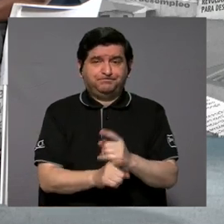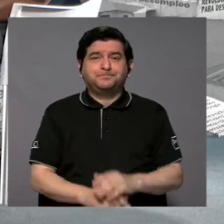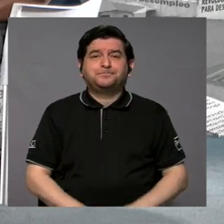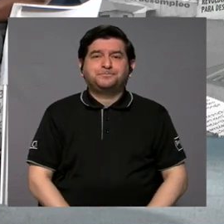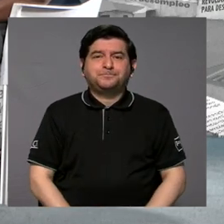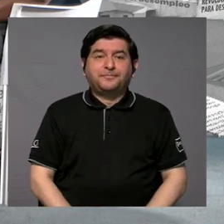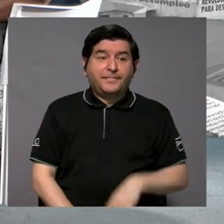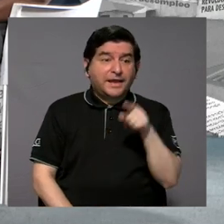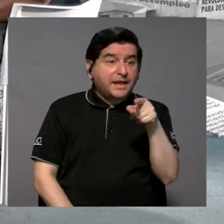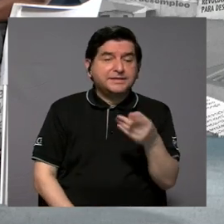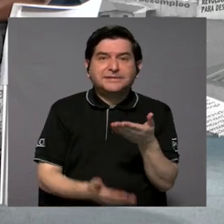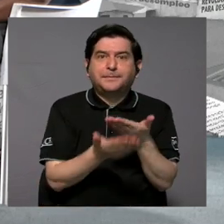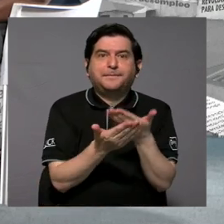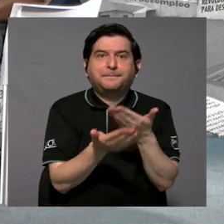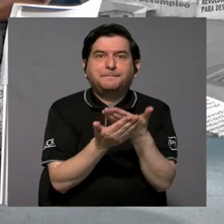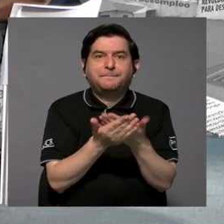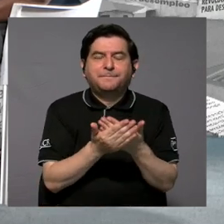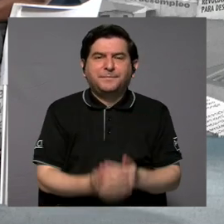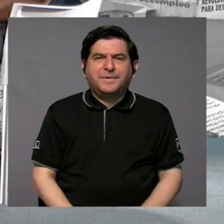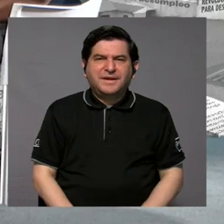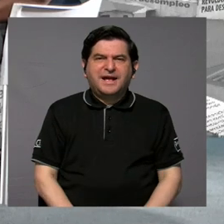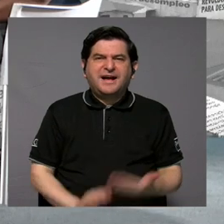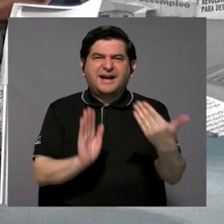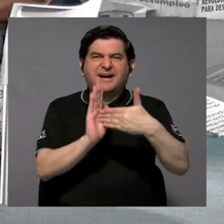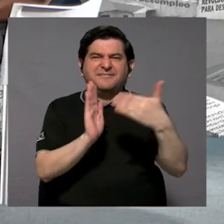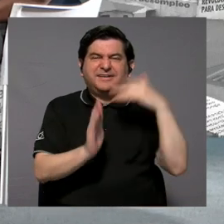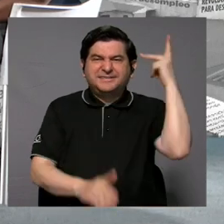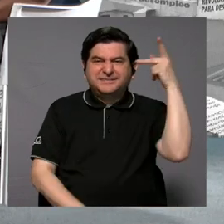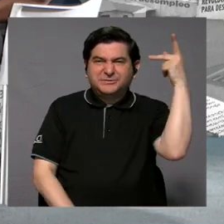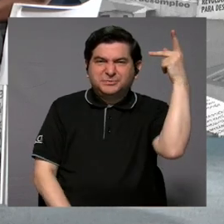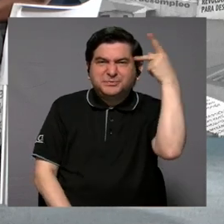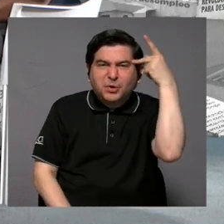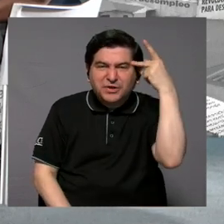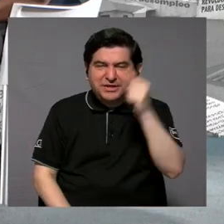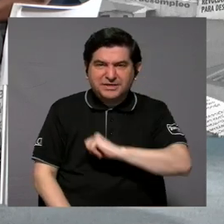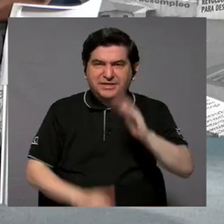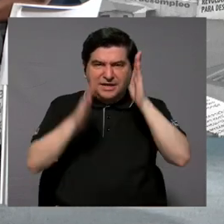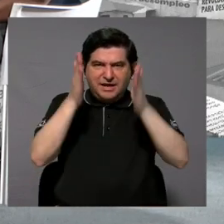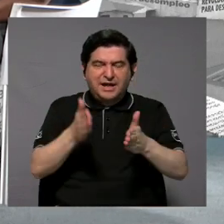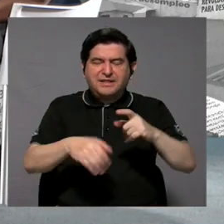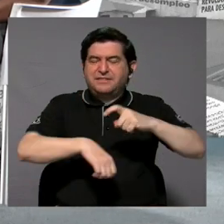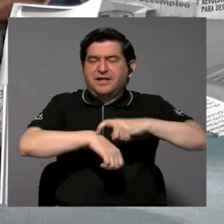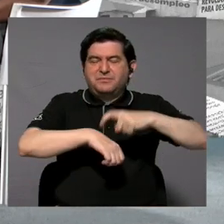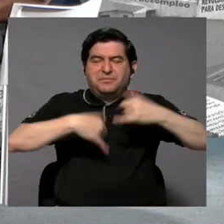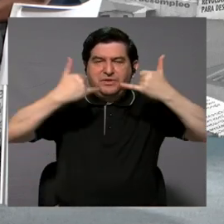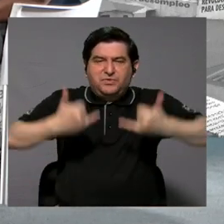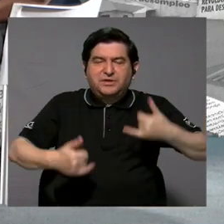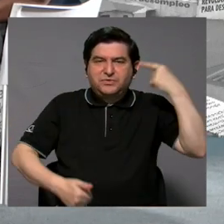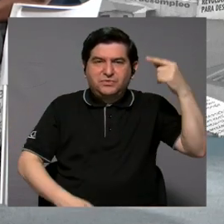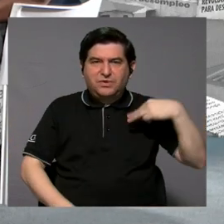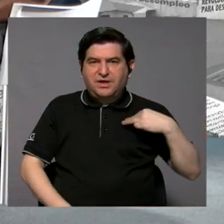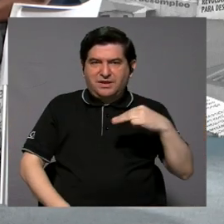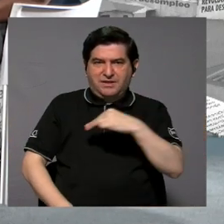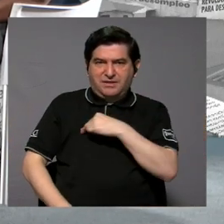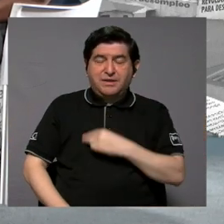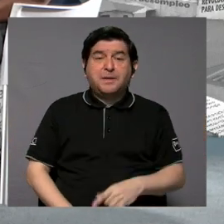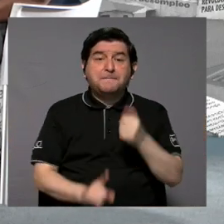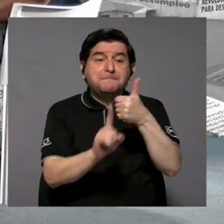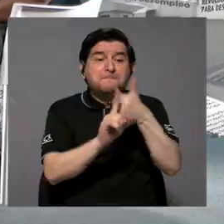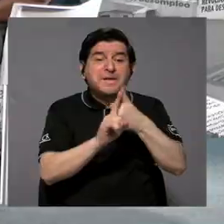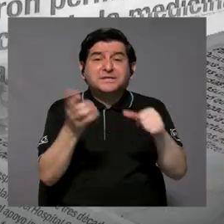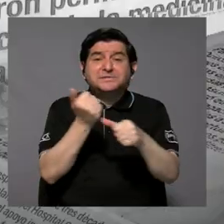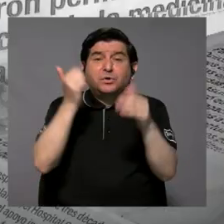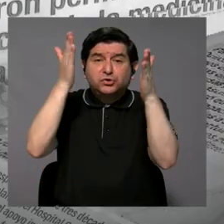precisamente esa es una evidencia de la interferencia política de las autoridades de turno en el ministerio, que los mismos